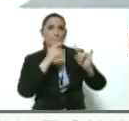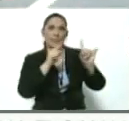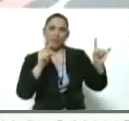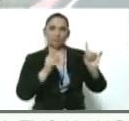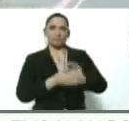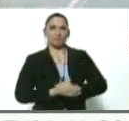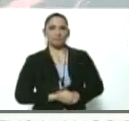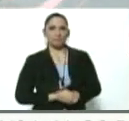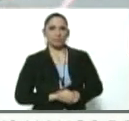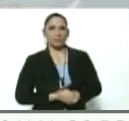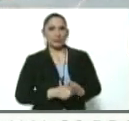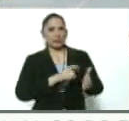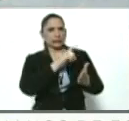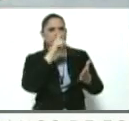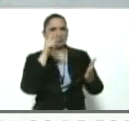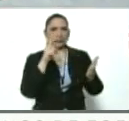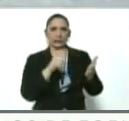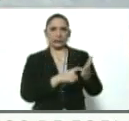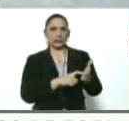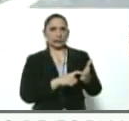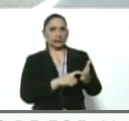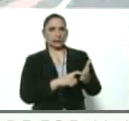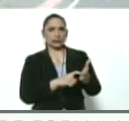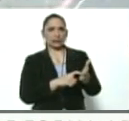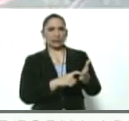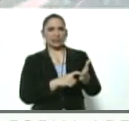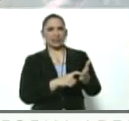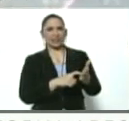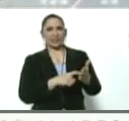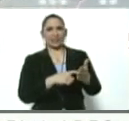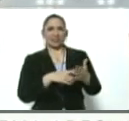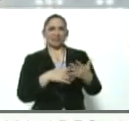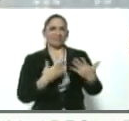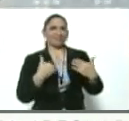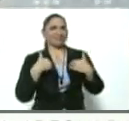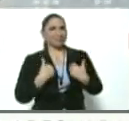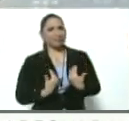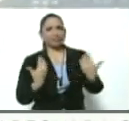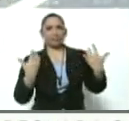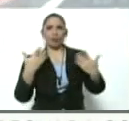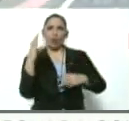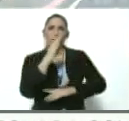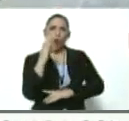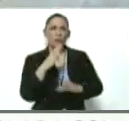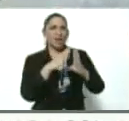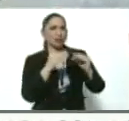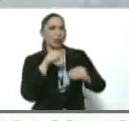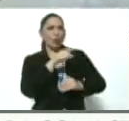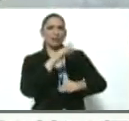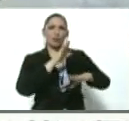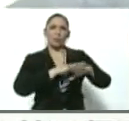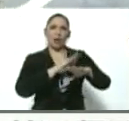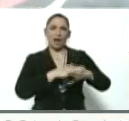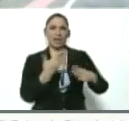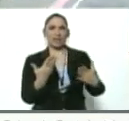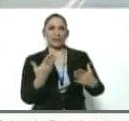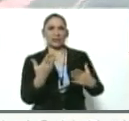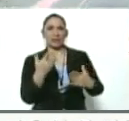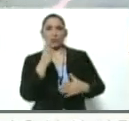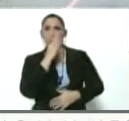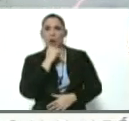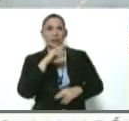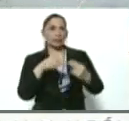ha sido absolutamente desgastante para Colombia todo este episodio que no hay ninguna